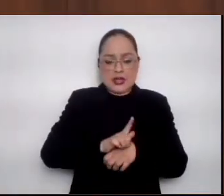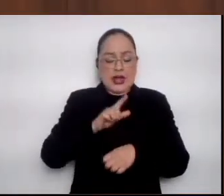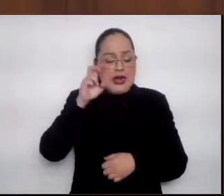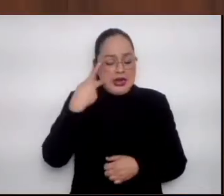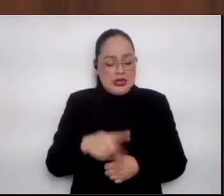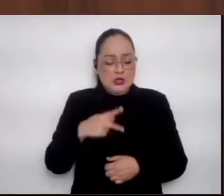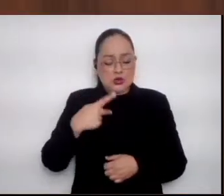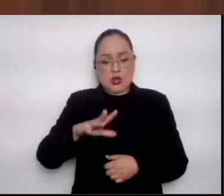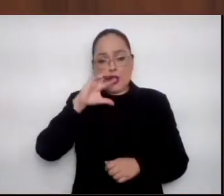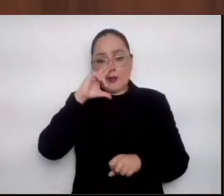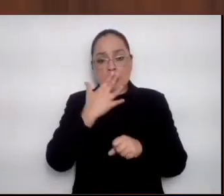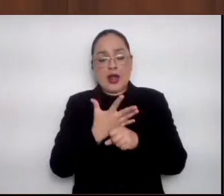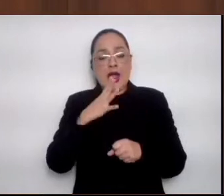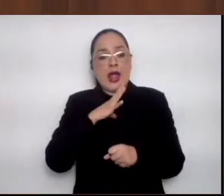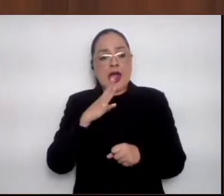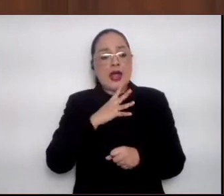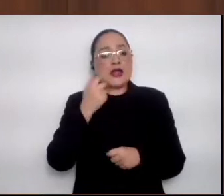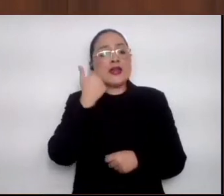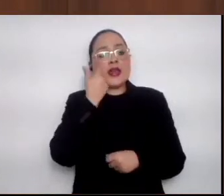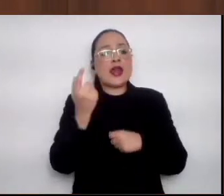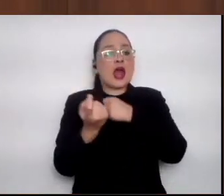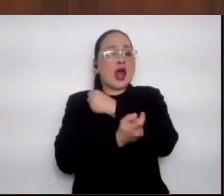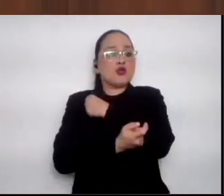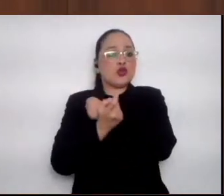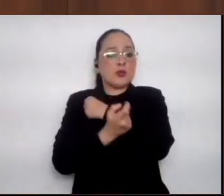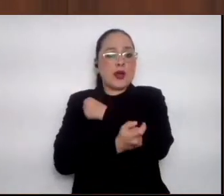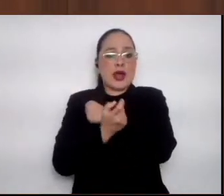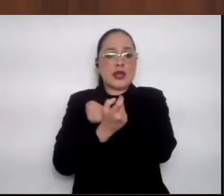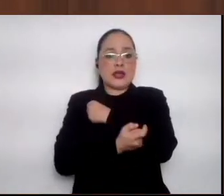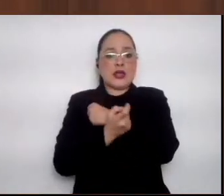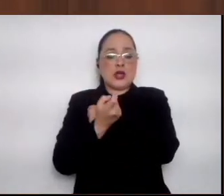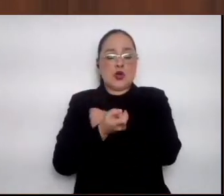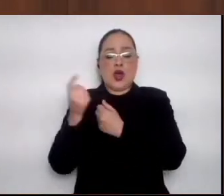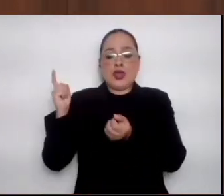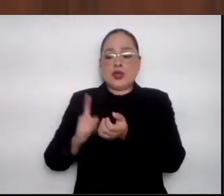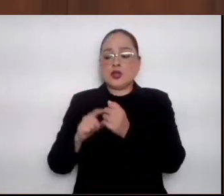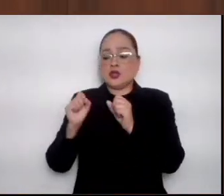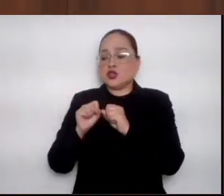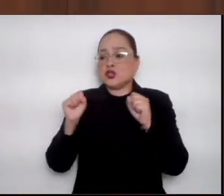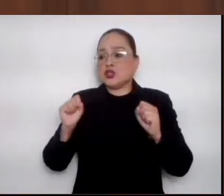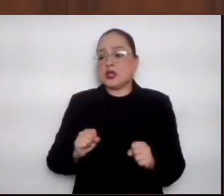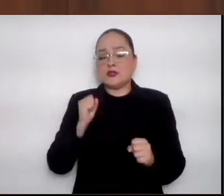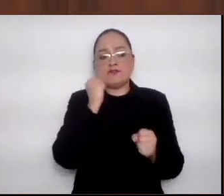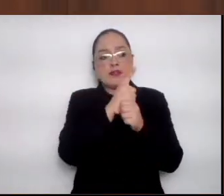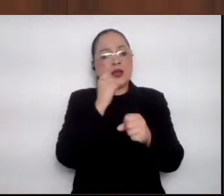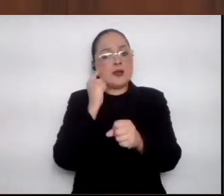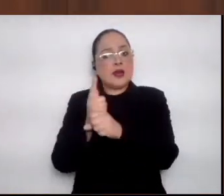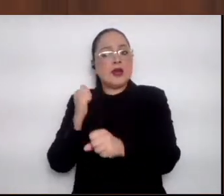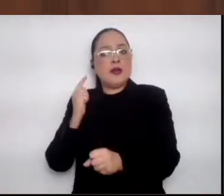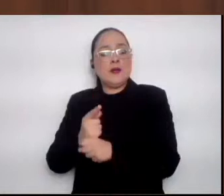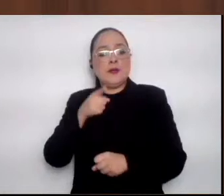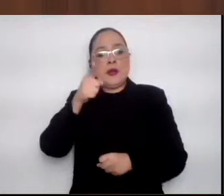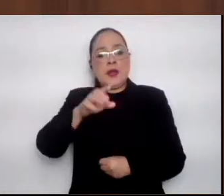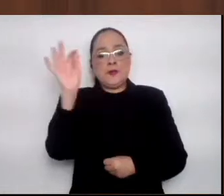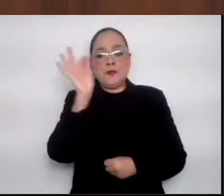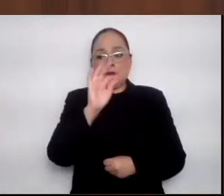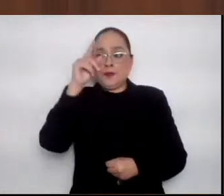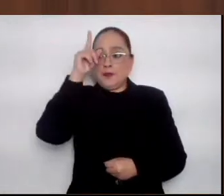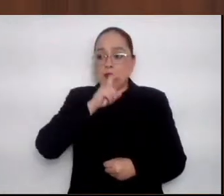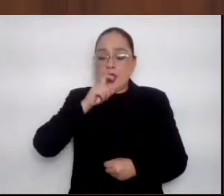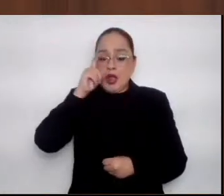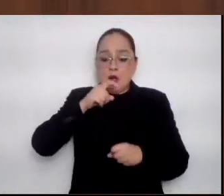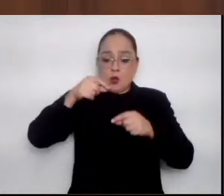Hemos invertido en automatización de nuestros sistemas, esto nos permite identificar fugas en tiempo real y